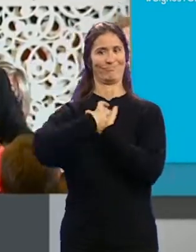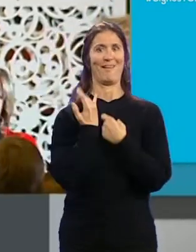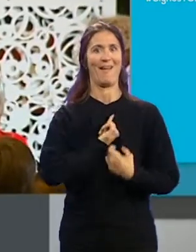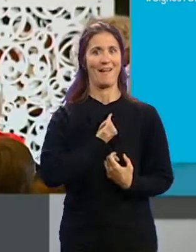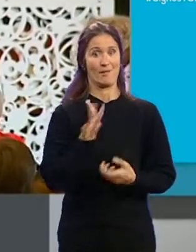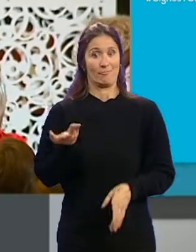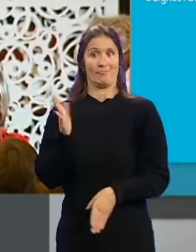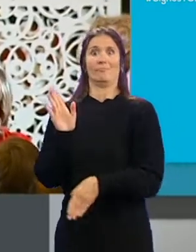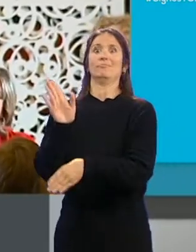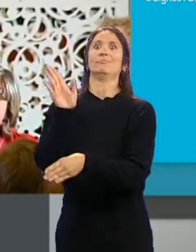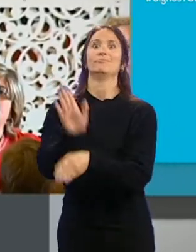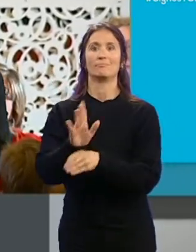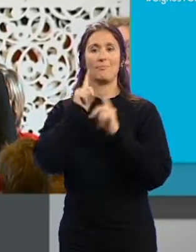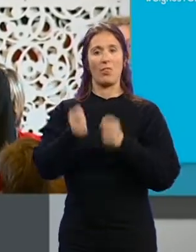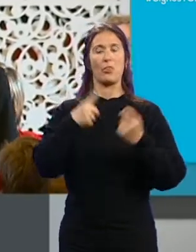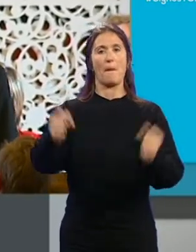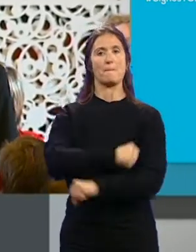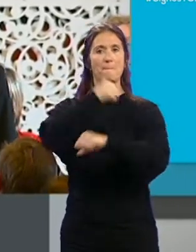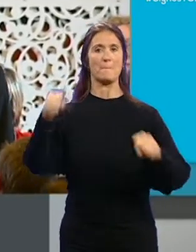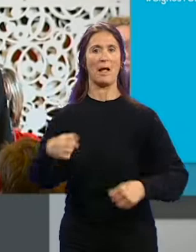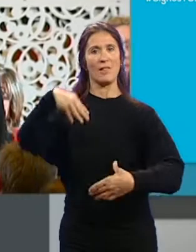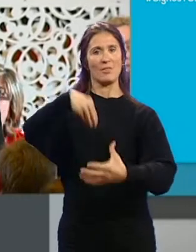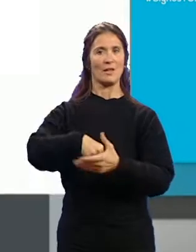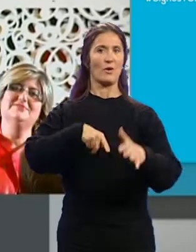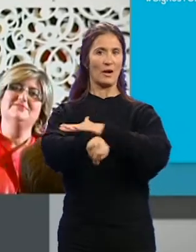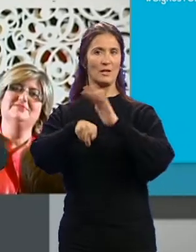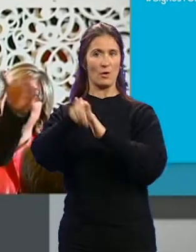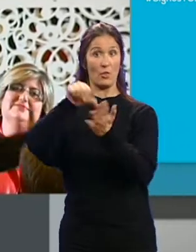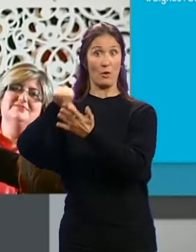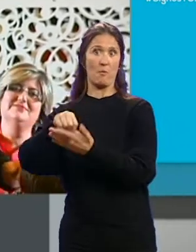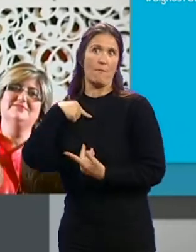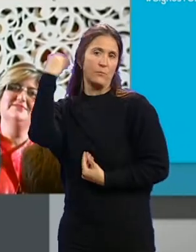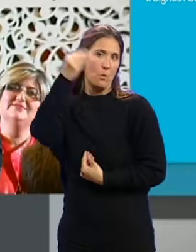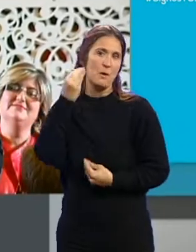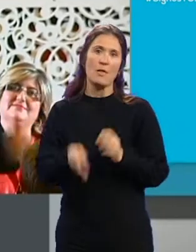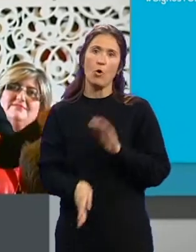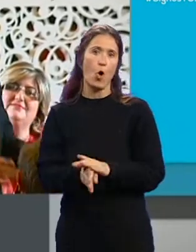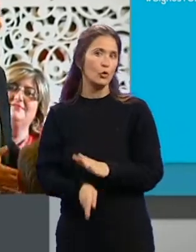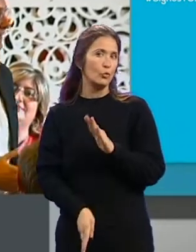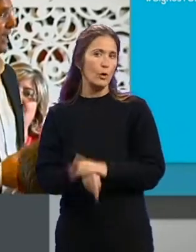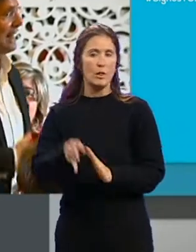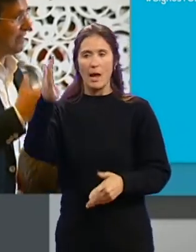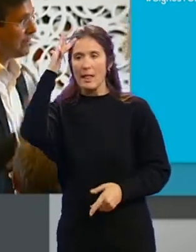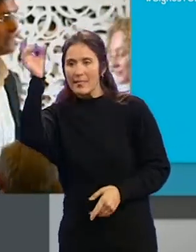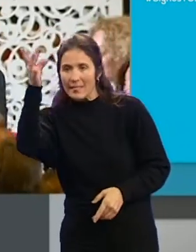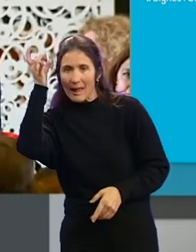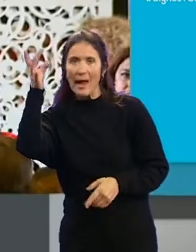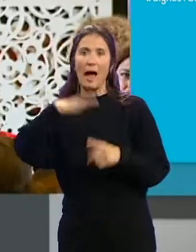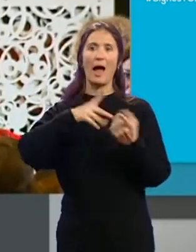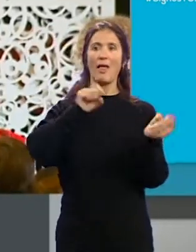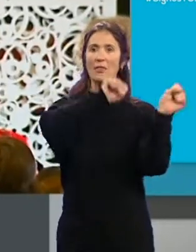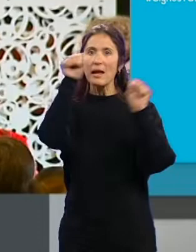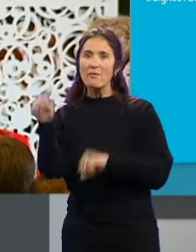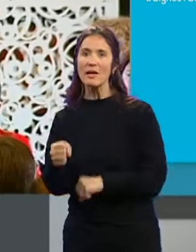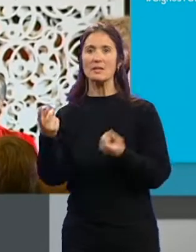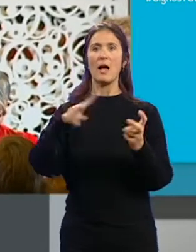trae y viene a reforzar... ...en el marco de la gestión de esta ciudad. Creo que en la constancia, en la idea, en la defensa... ...y el valor